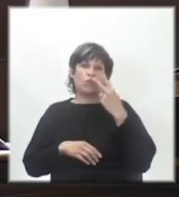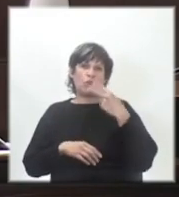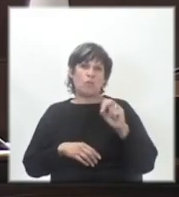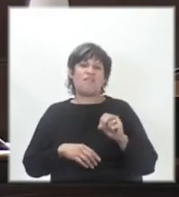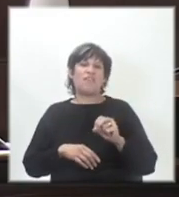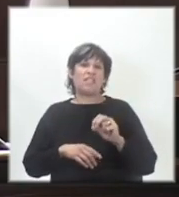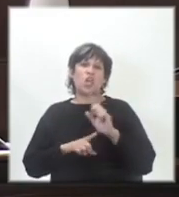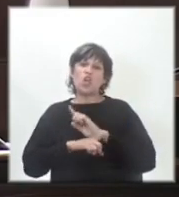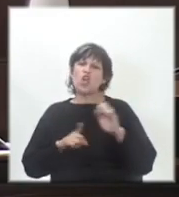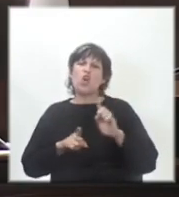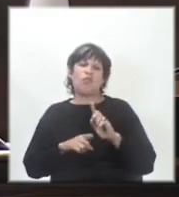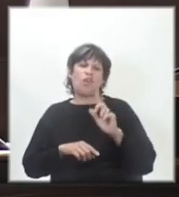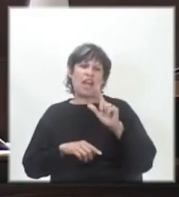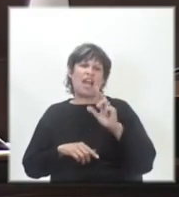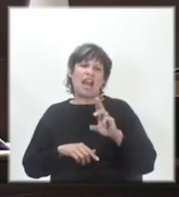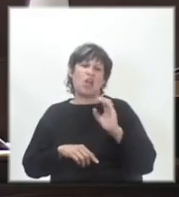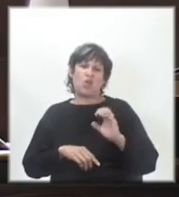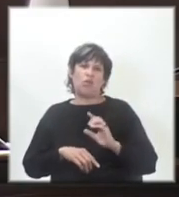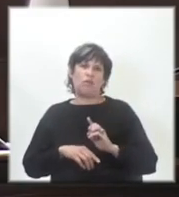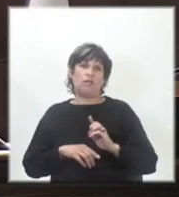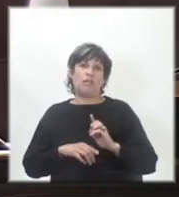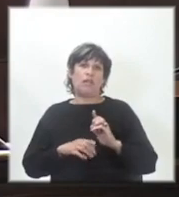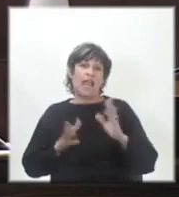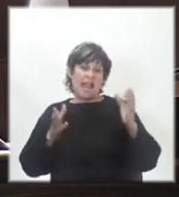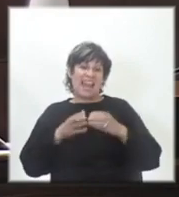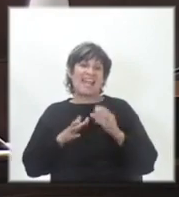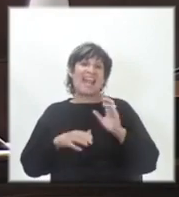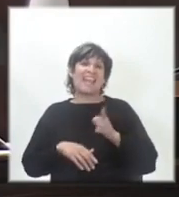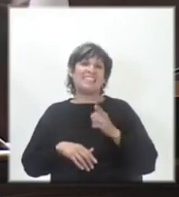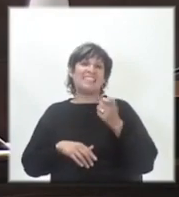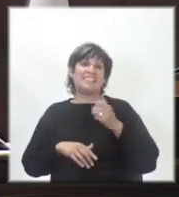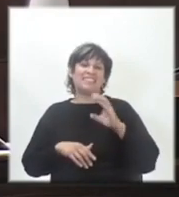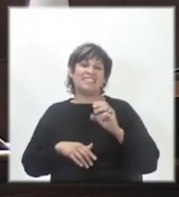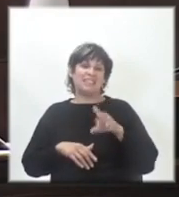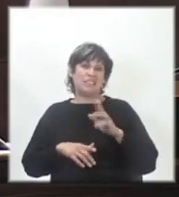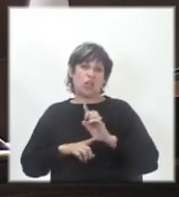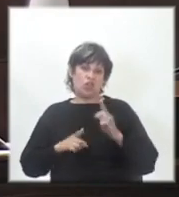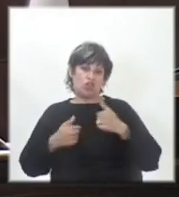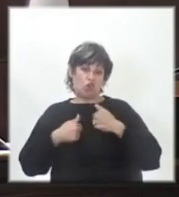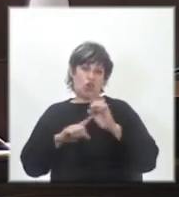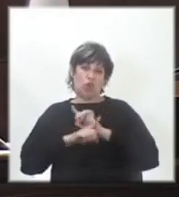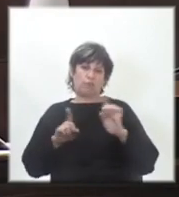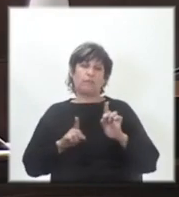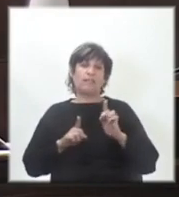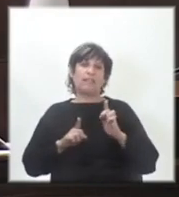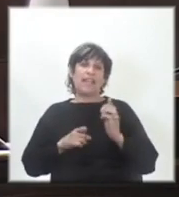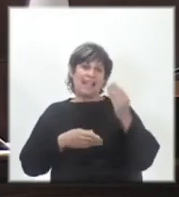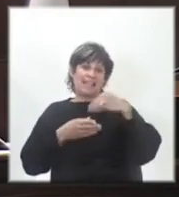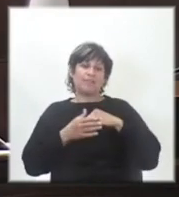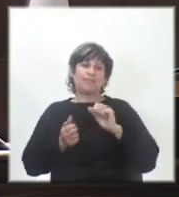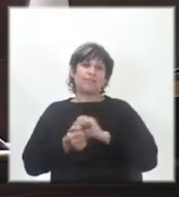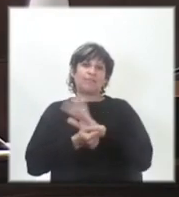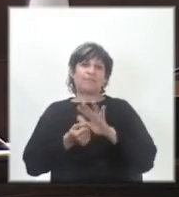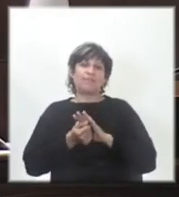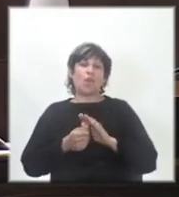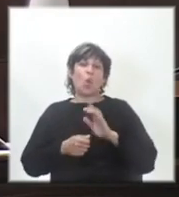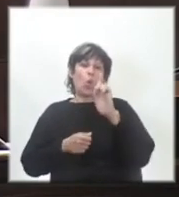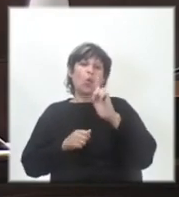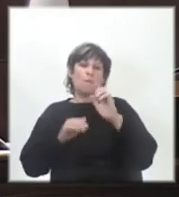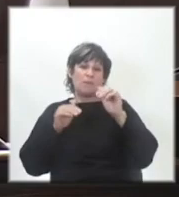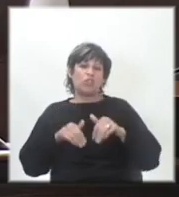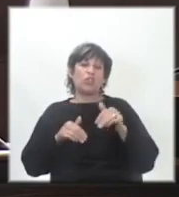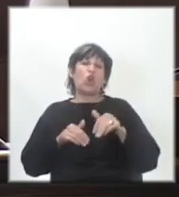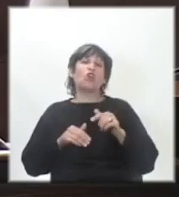LUC, Presidente. Según el GACH, no yo, que tenía que ver con la pandemia, un millón de personas menos